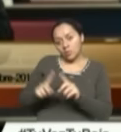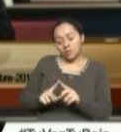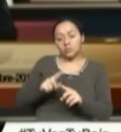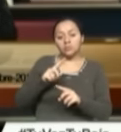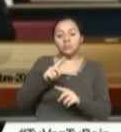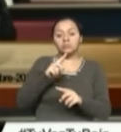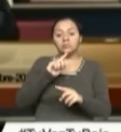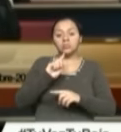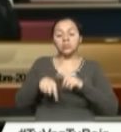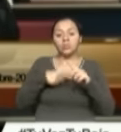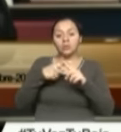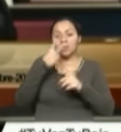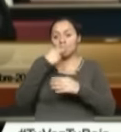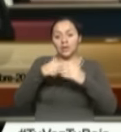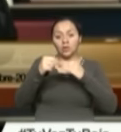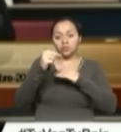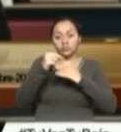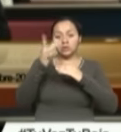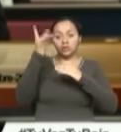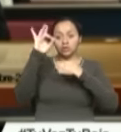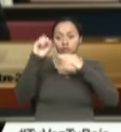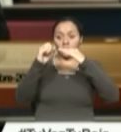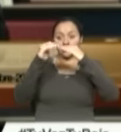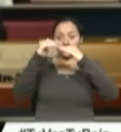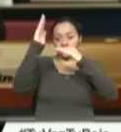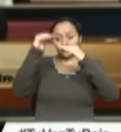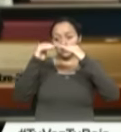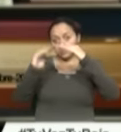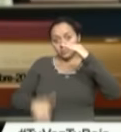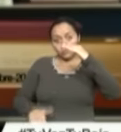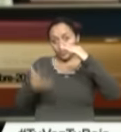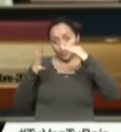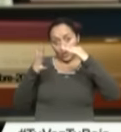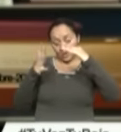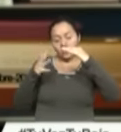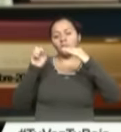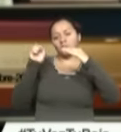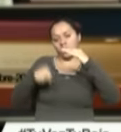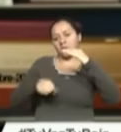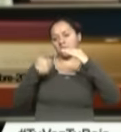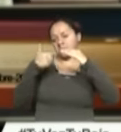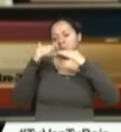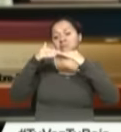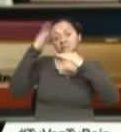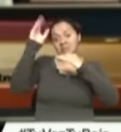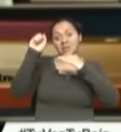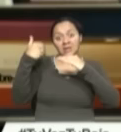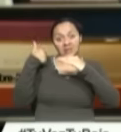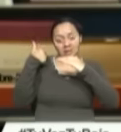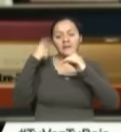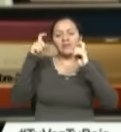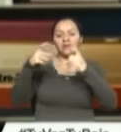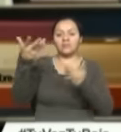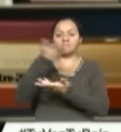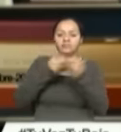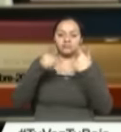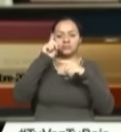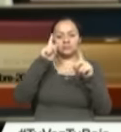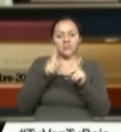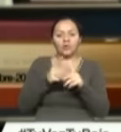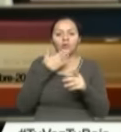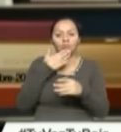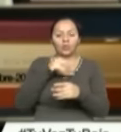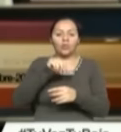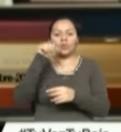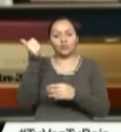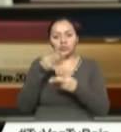no existan hijos menores de edad, lo puedan hacer también a través